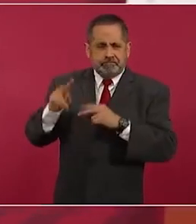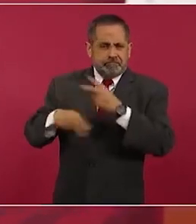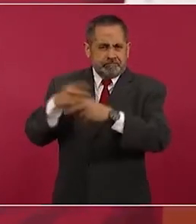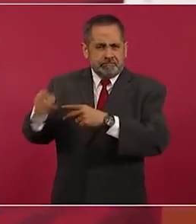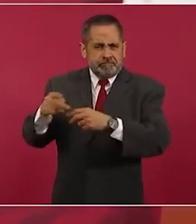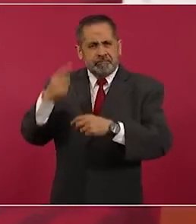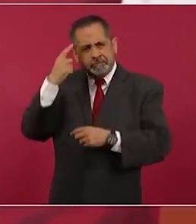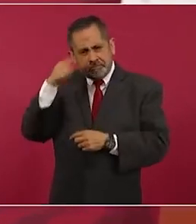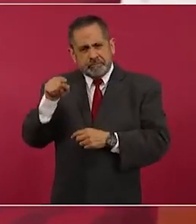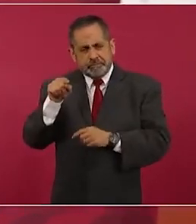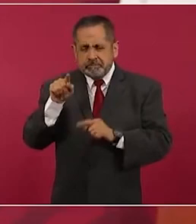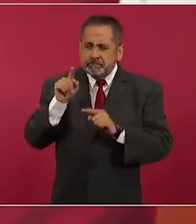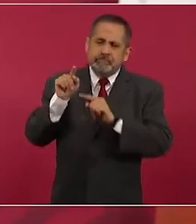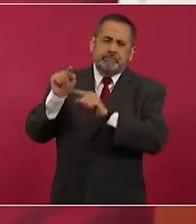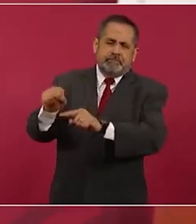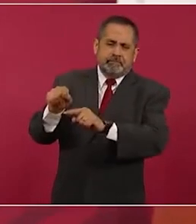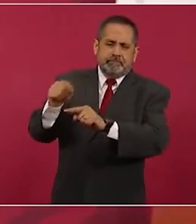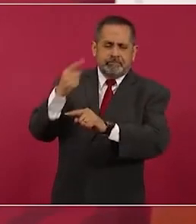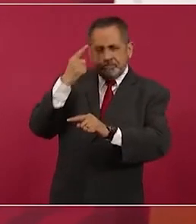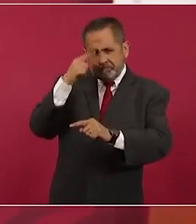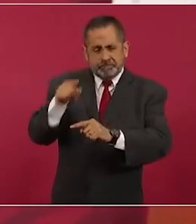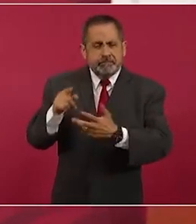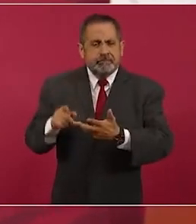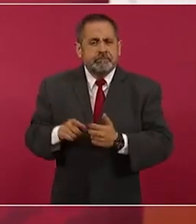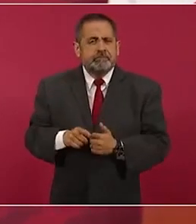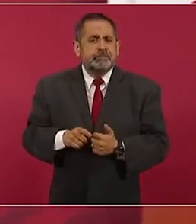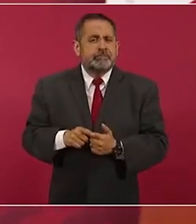para que